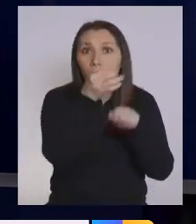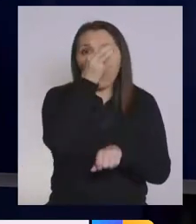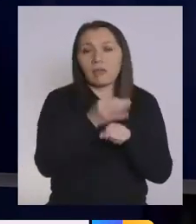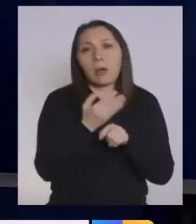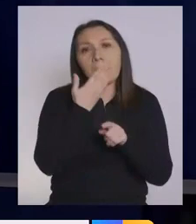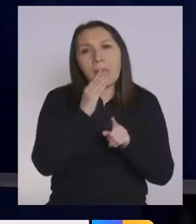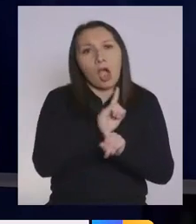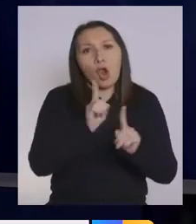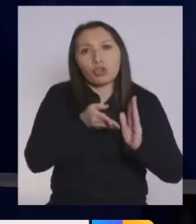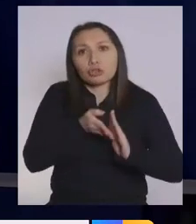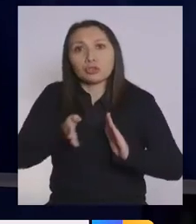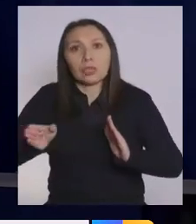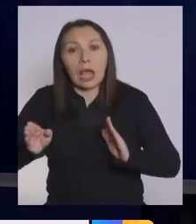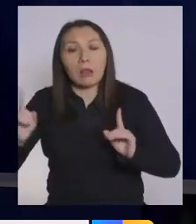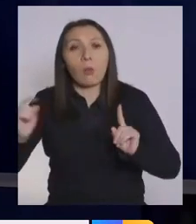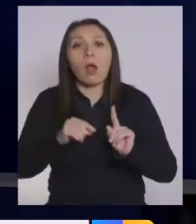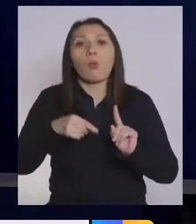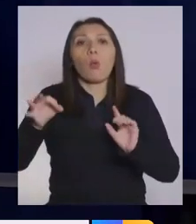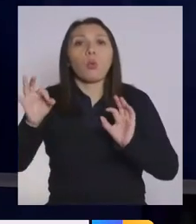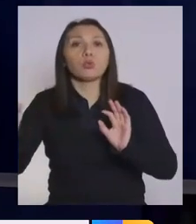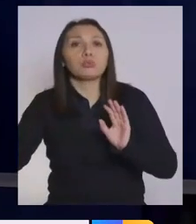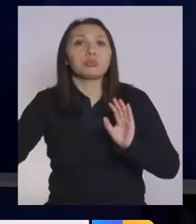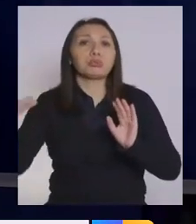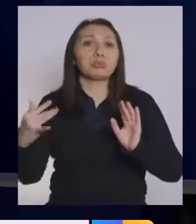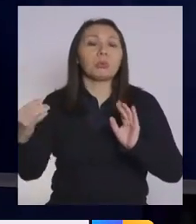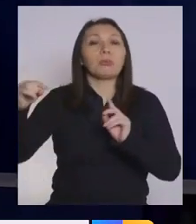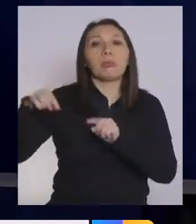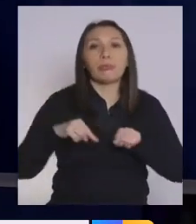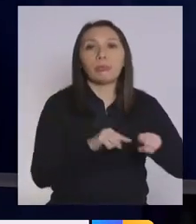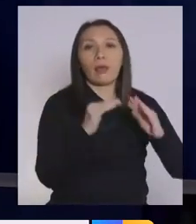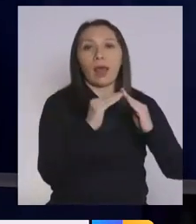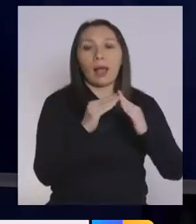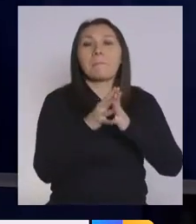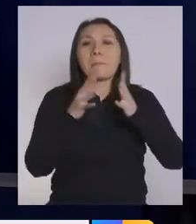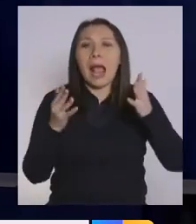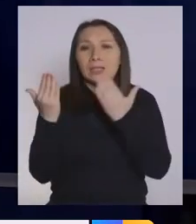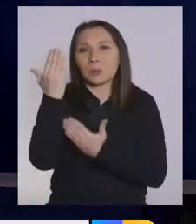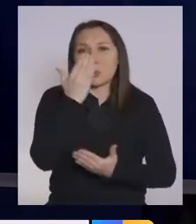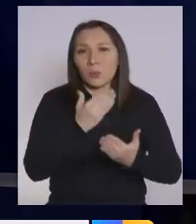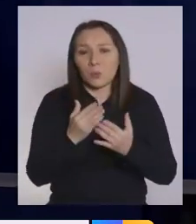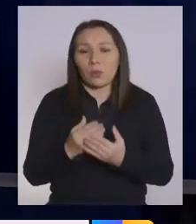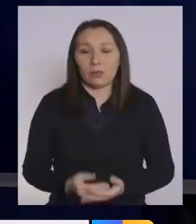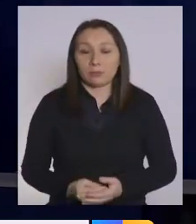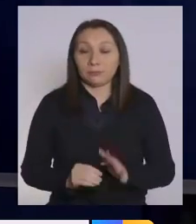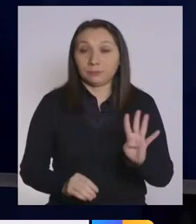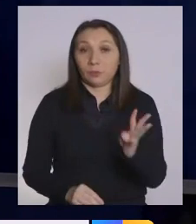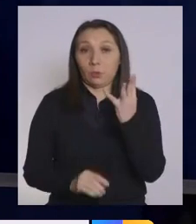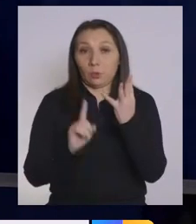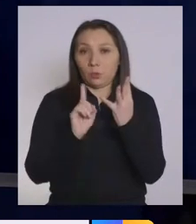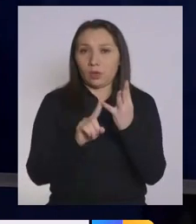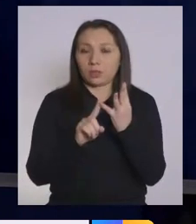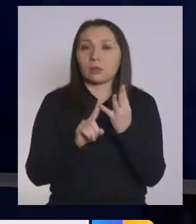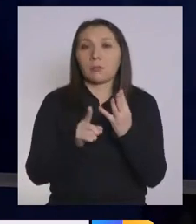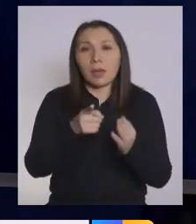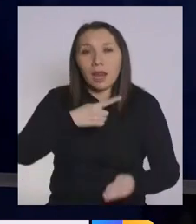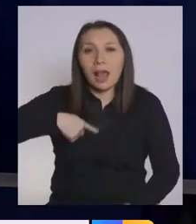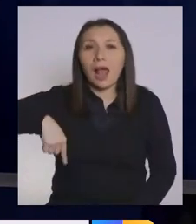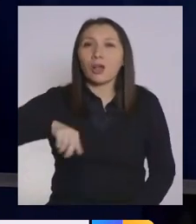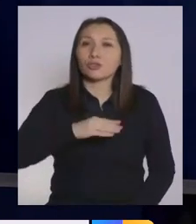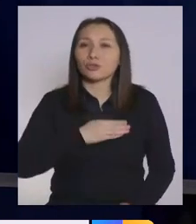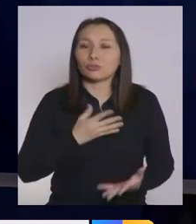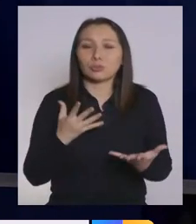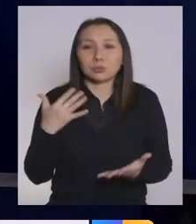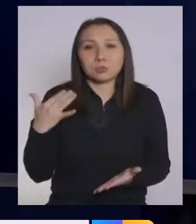es menos recomendable que salgan y tienen que tomar más medidas de cuidado. Y, en cuarto lugar, que es algo para nosotros muy